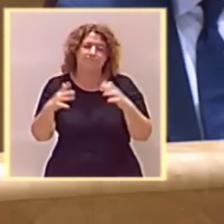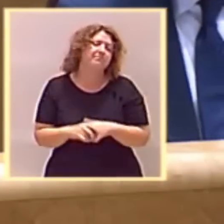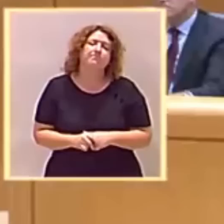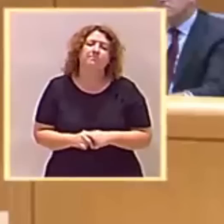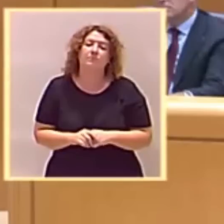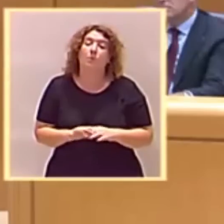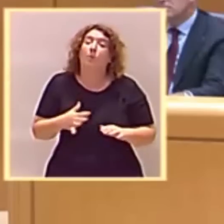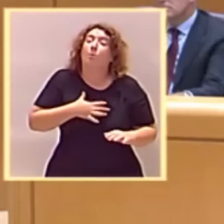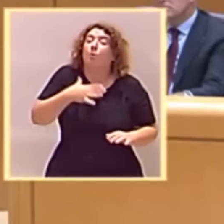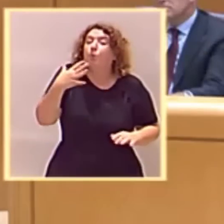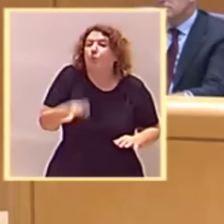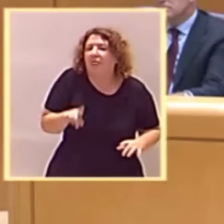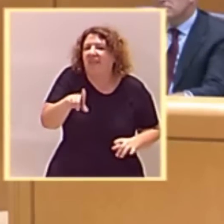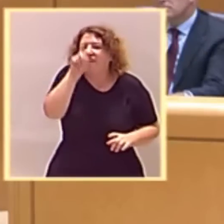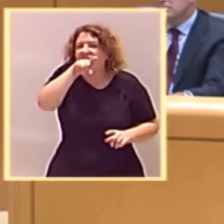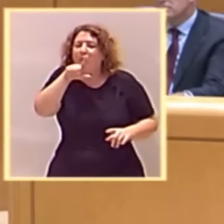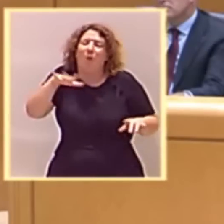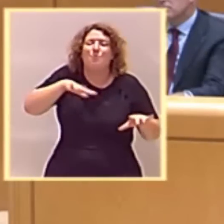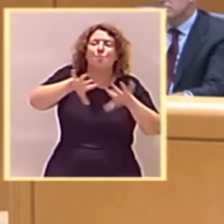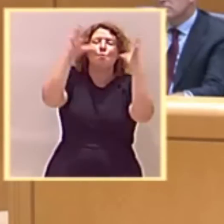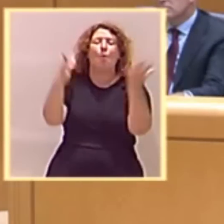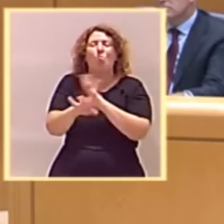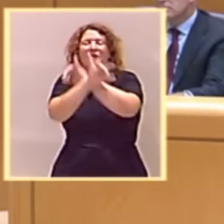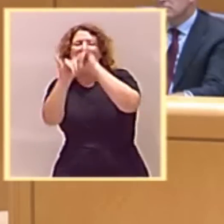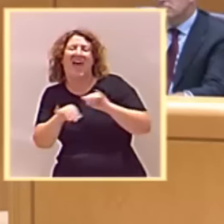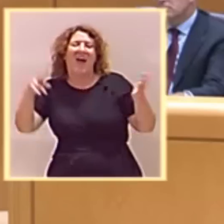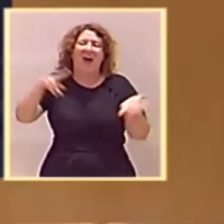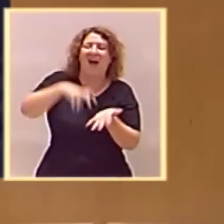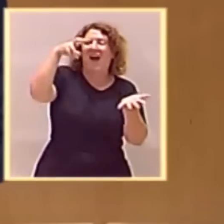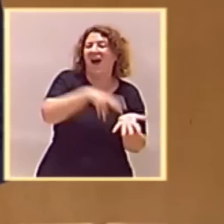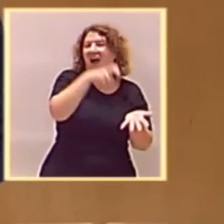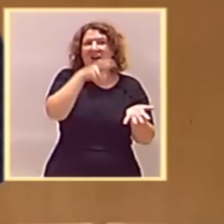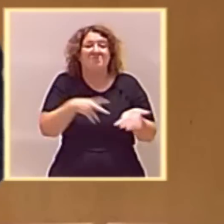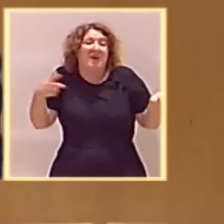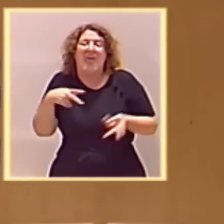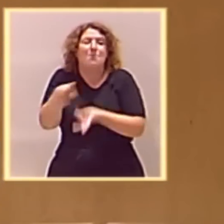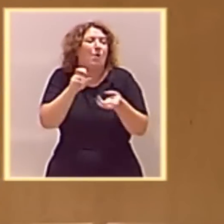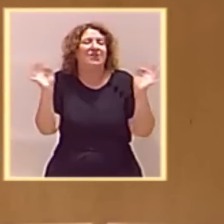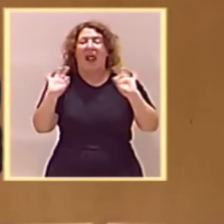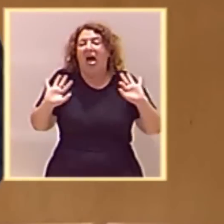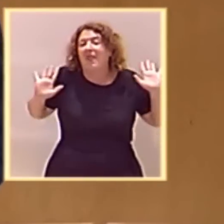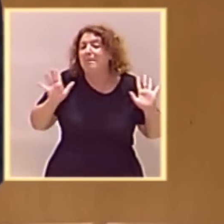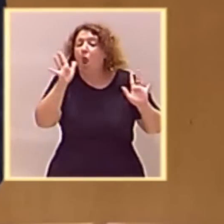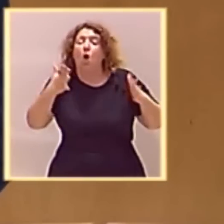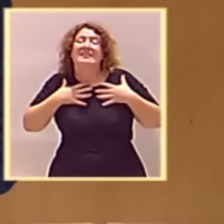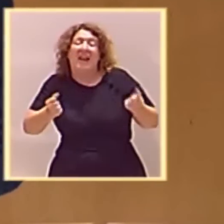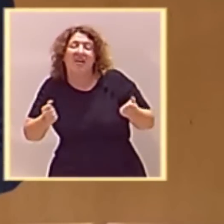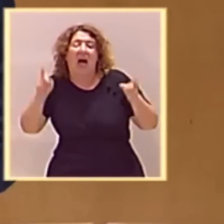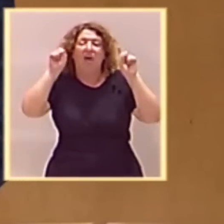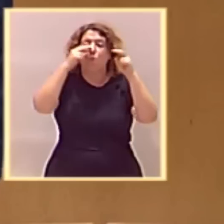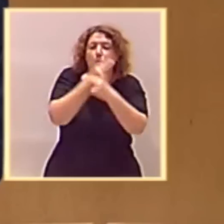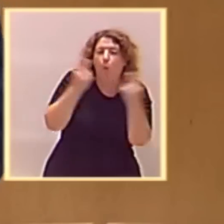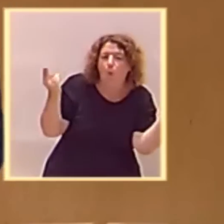Puede ser que el señor Feijó viva en un mundo feliz, en el que no se pagan impuestos, pero la sanidad, la educación